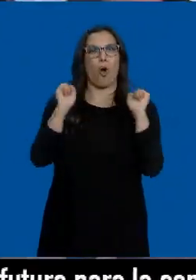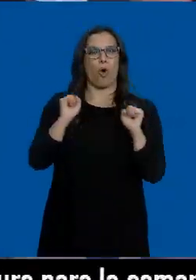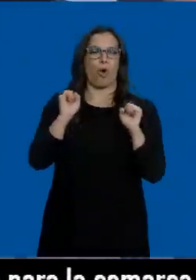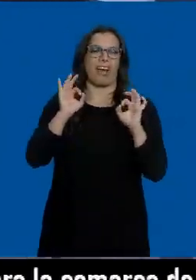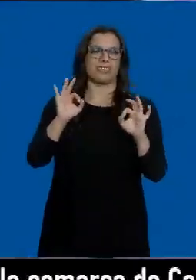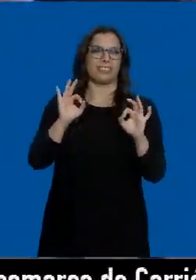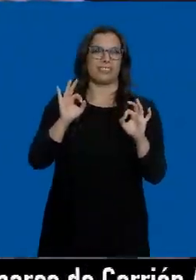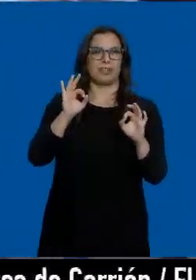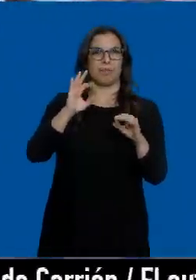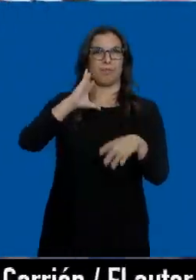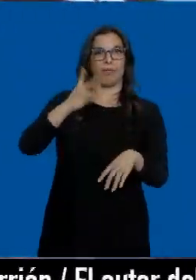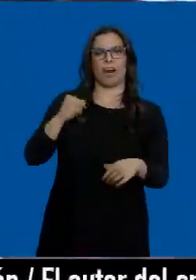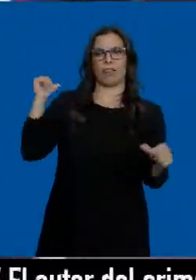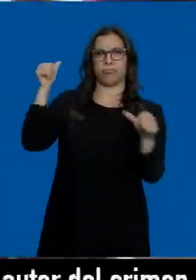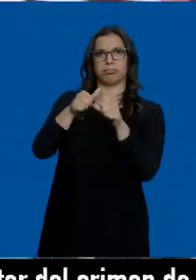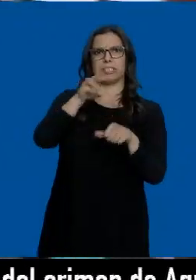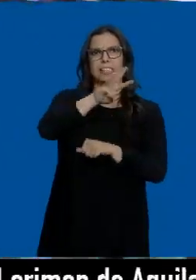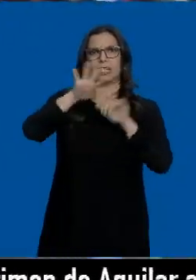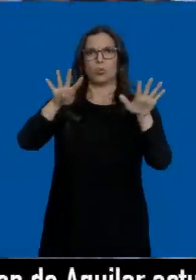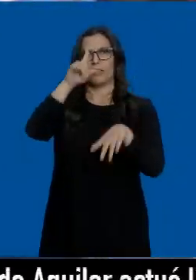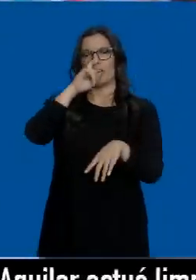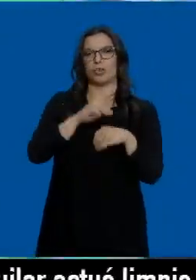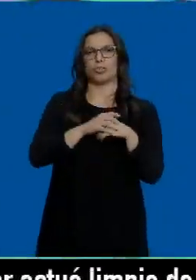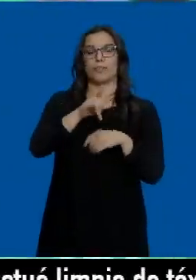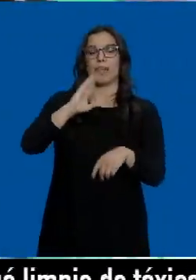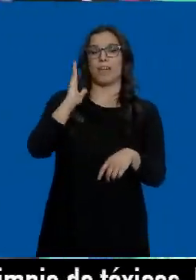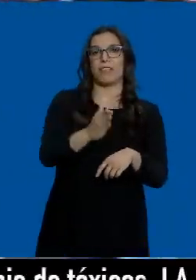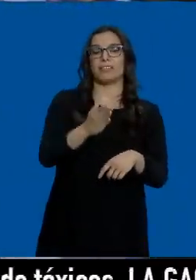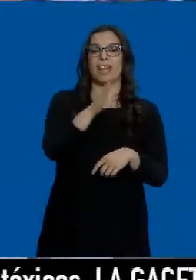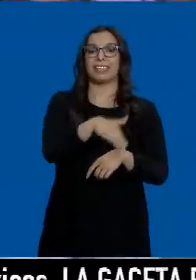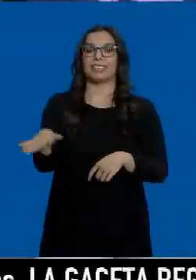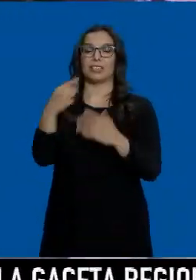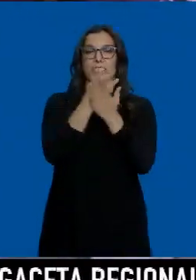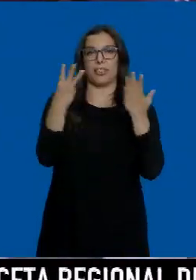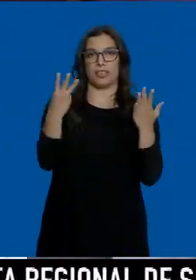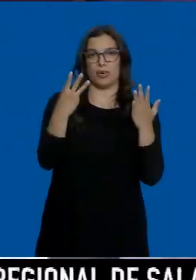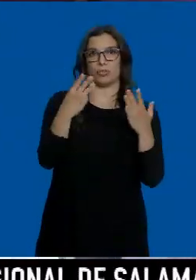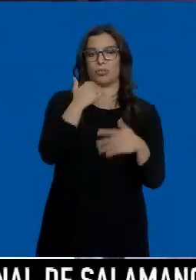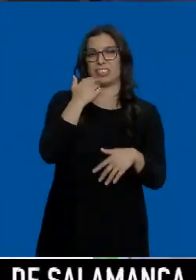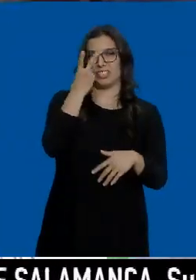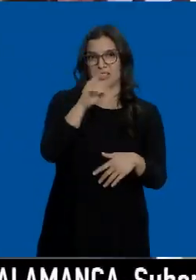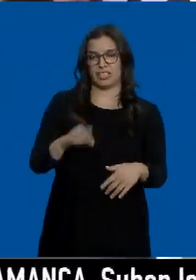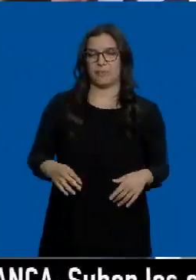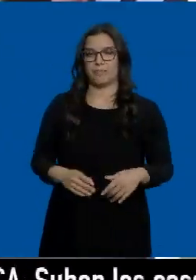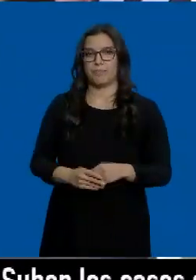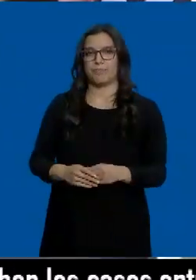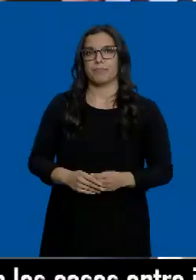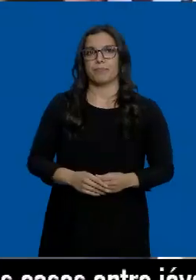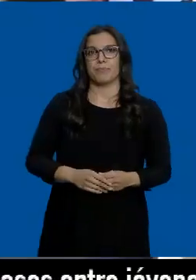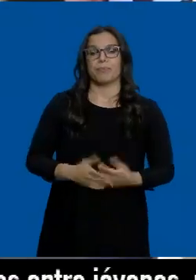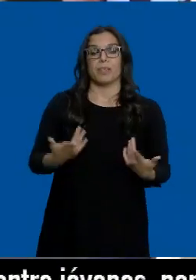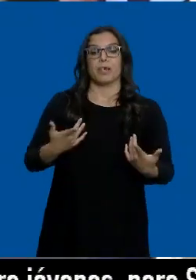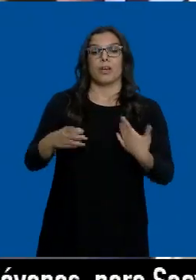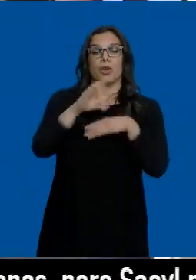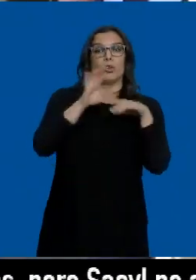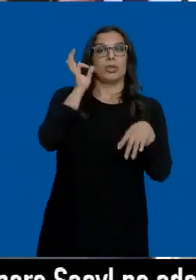Unas instalaciones que llevaban funcionando 39 años. Esta situación afecta a casi una veintena de menores. Ante las críticas,